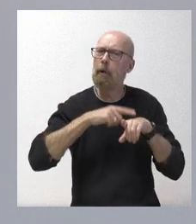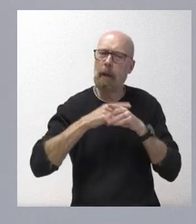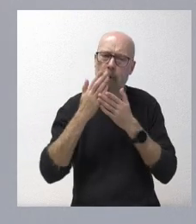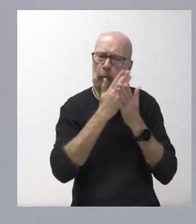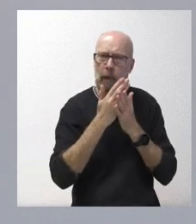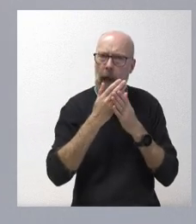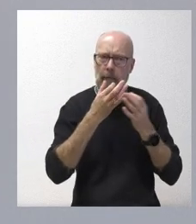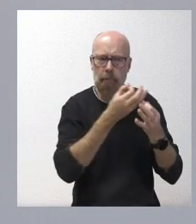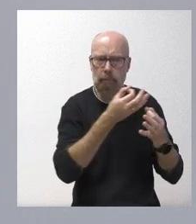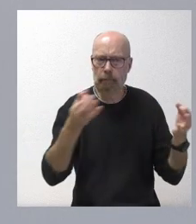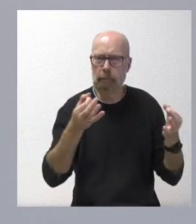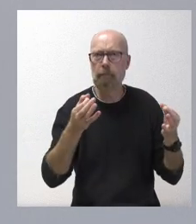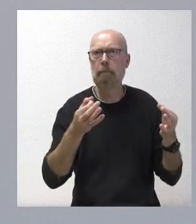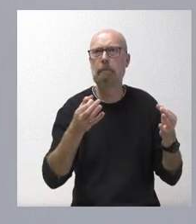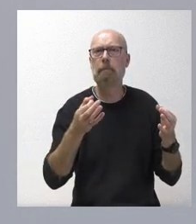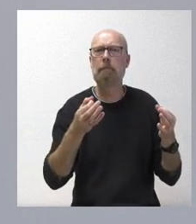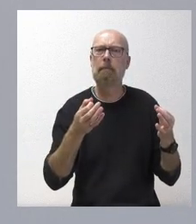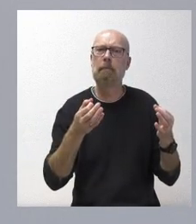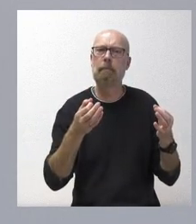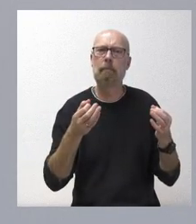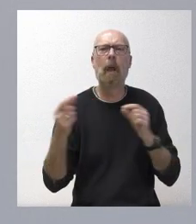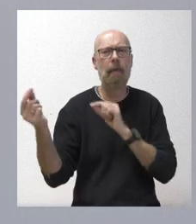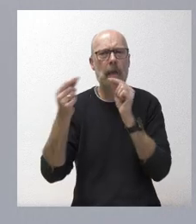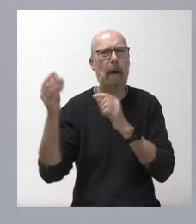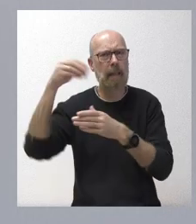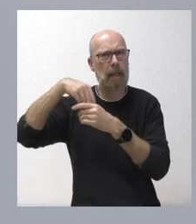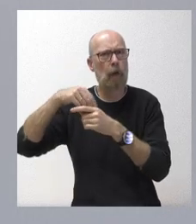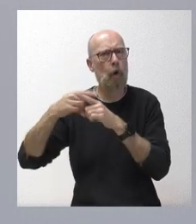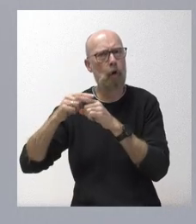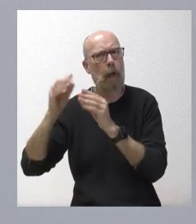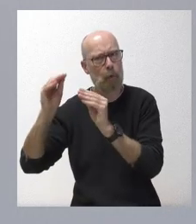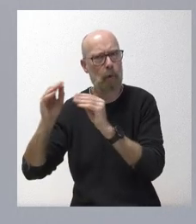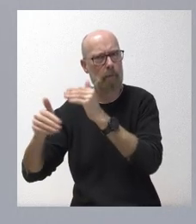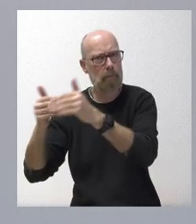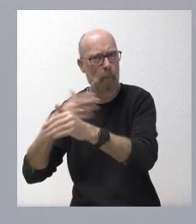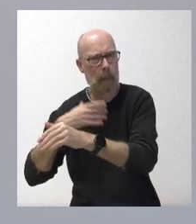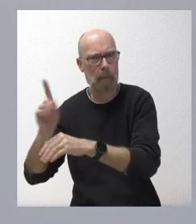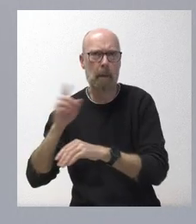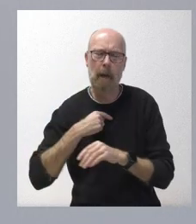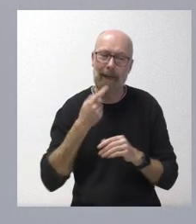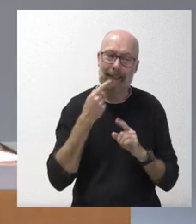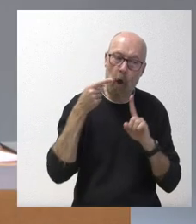que no tiene por qué ser a costa de los debates internos de los partidos políticos, pues creo que el acuerdo puede estar más cerca.